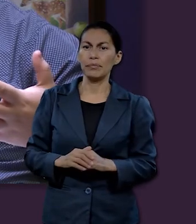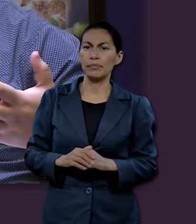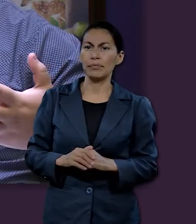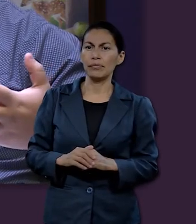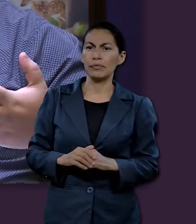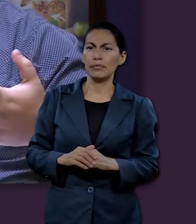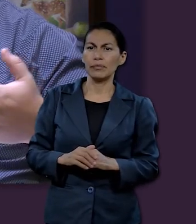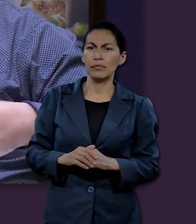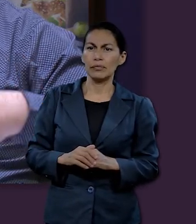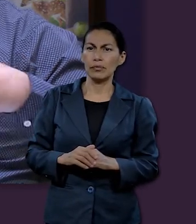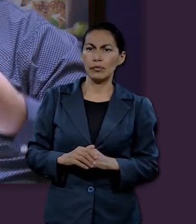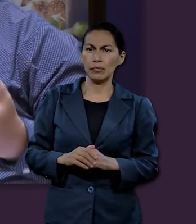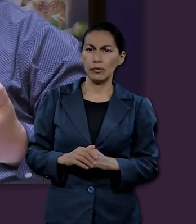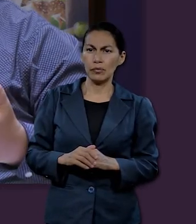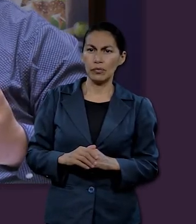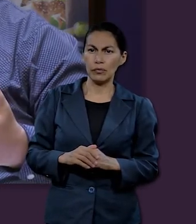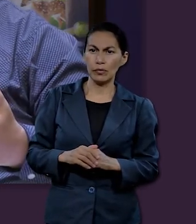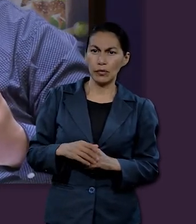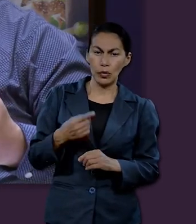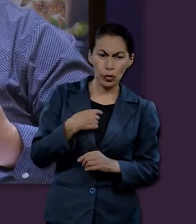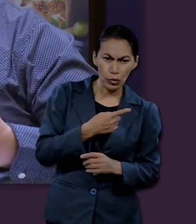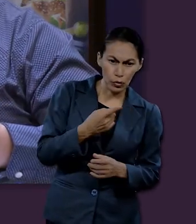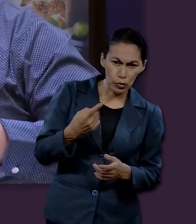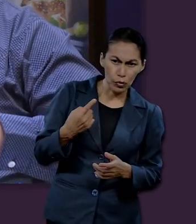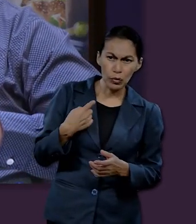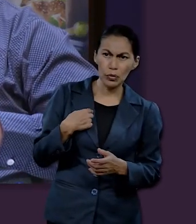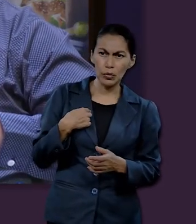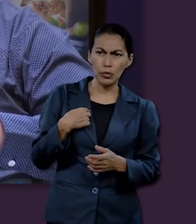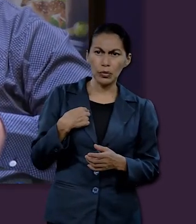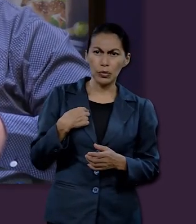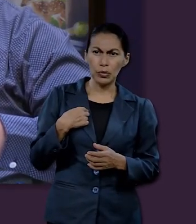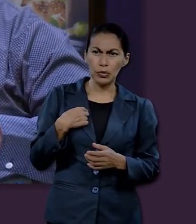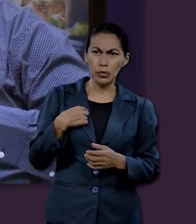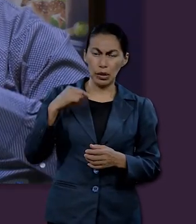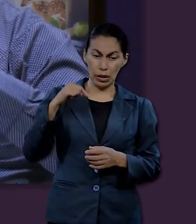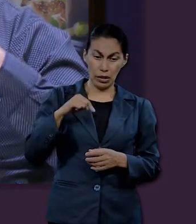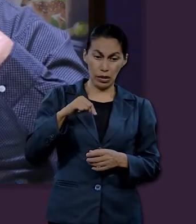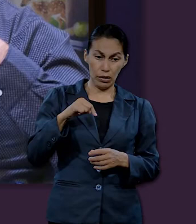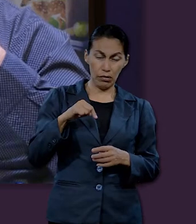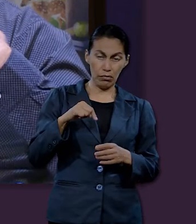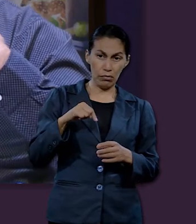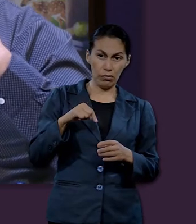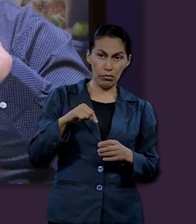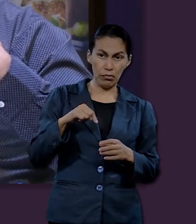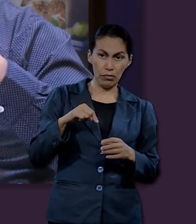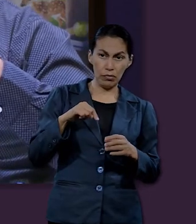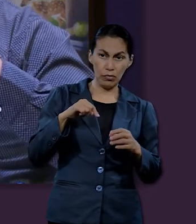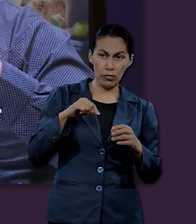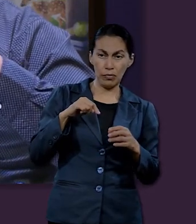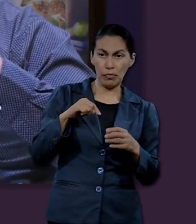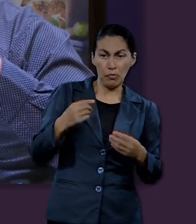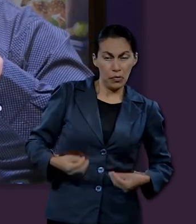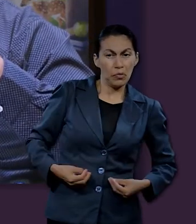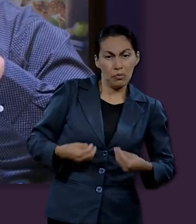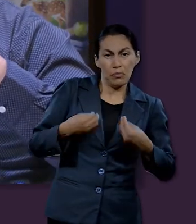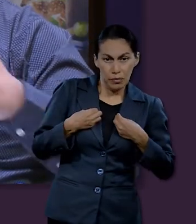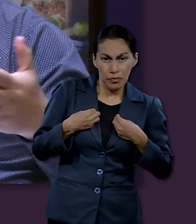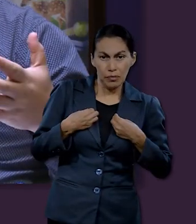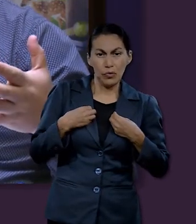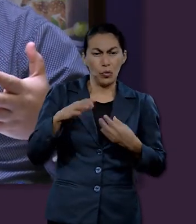o advertida al menos. No significa que nosotros estemos en este universo